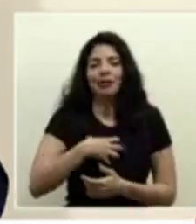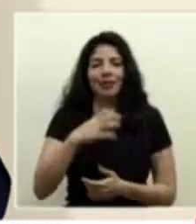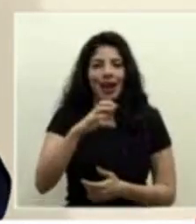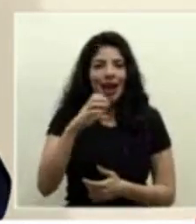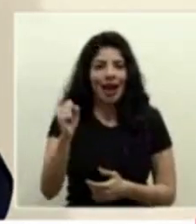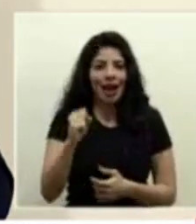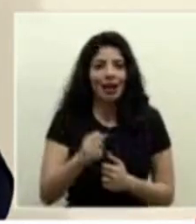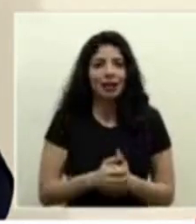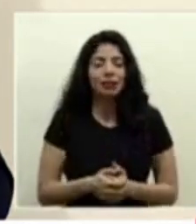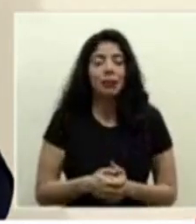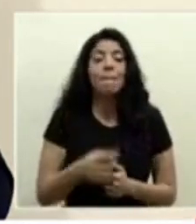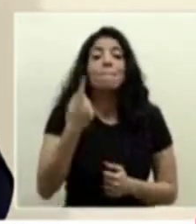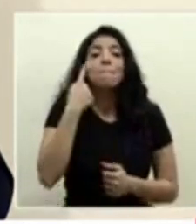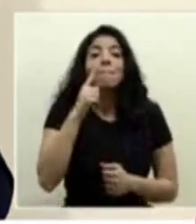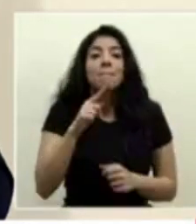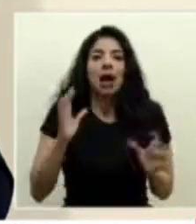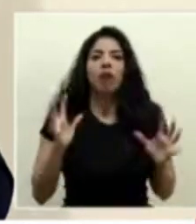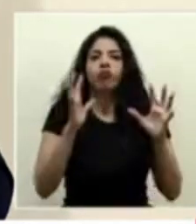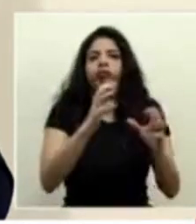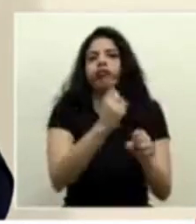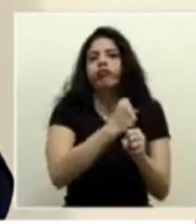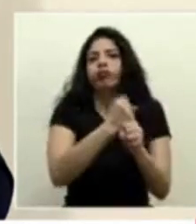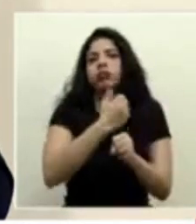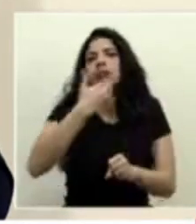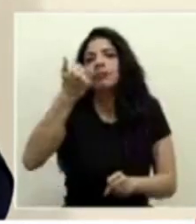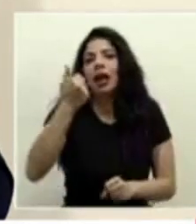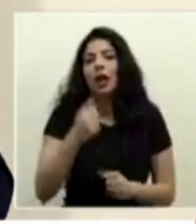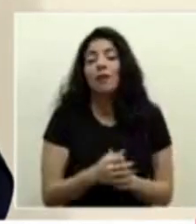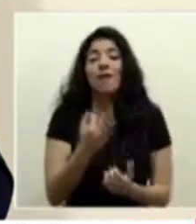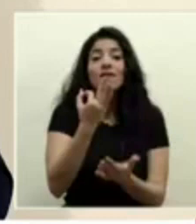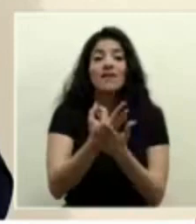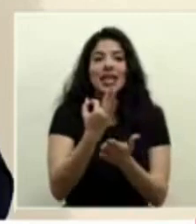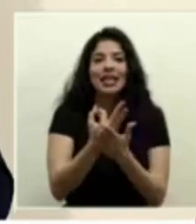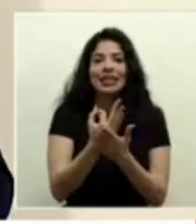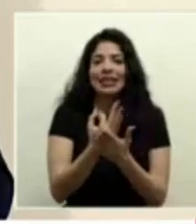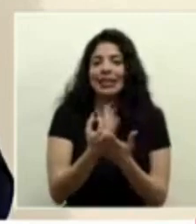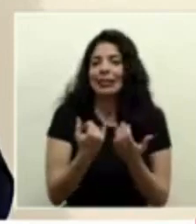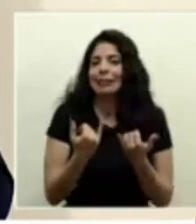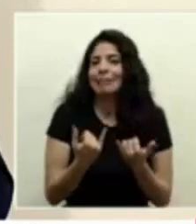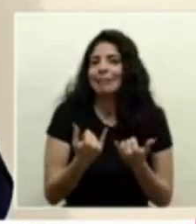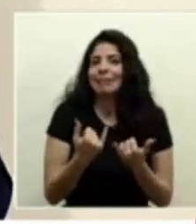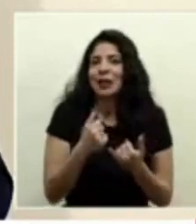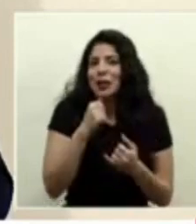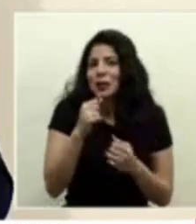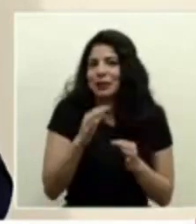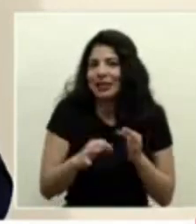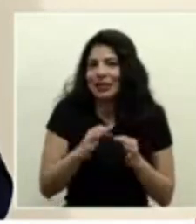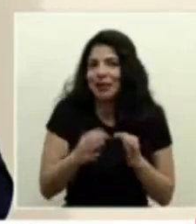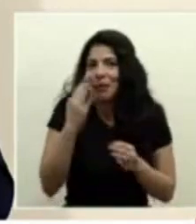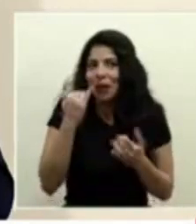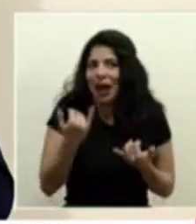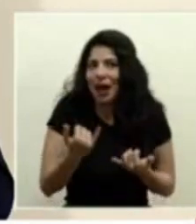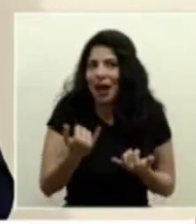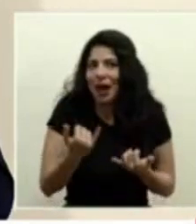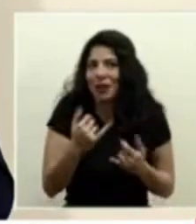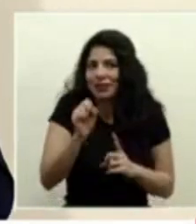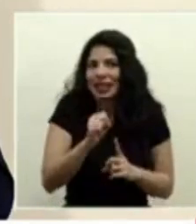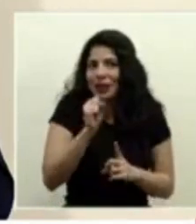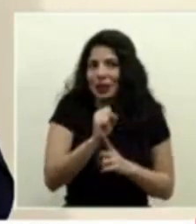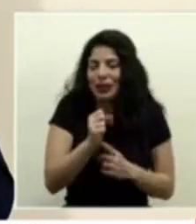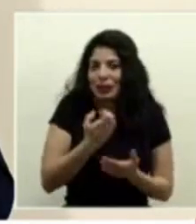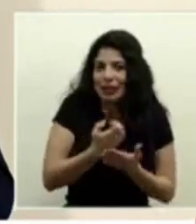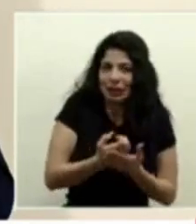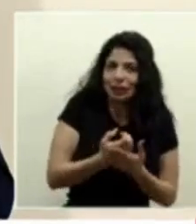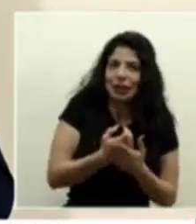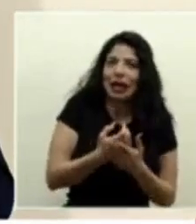para este operativo y los financieros no son cosa menor especialmente en una situación en la que